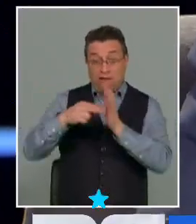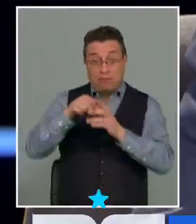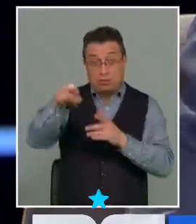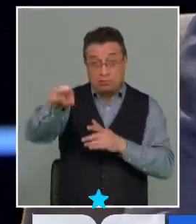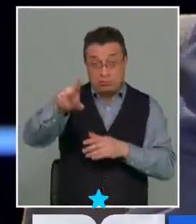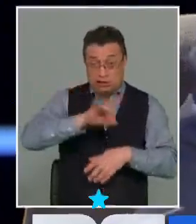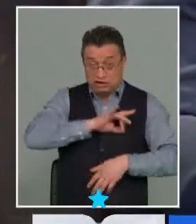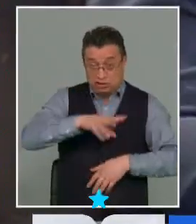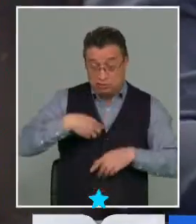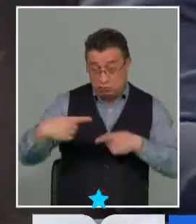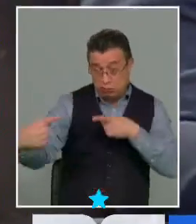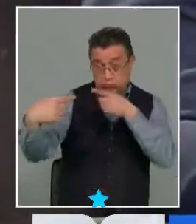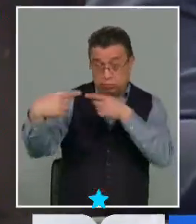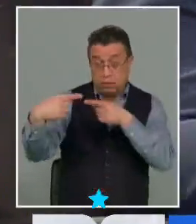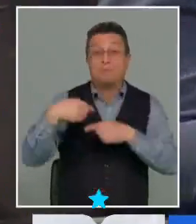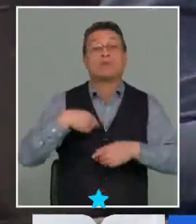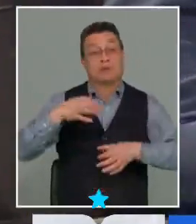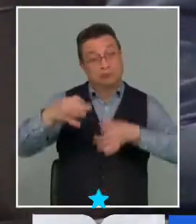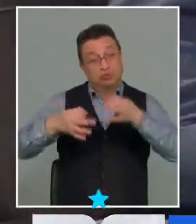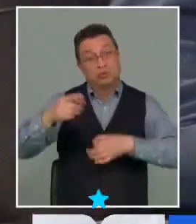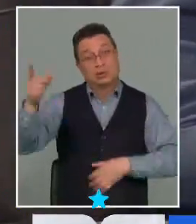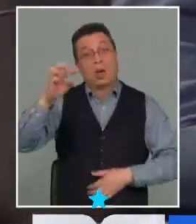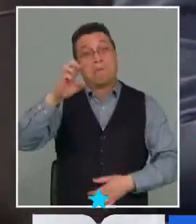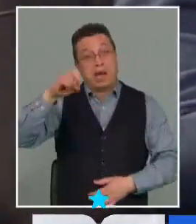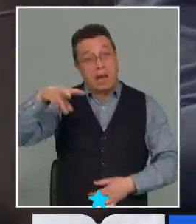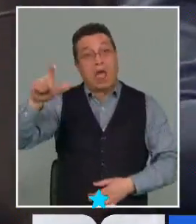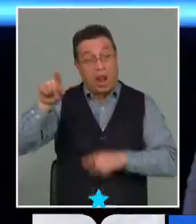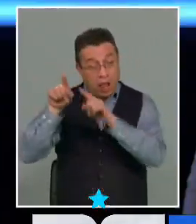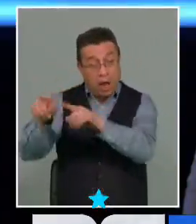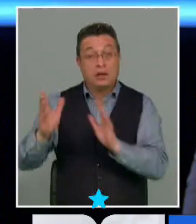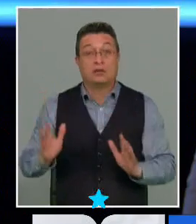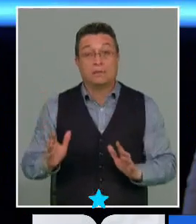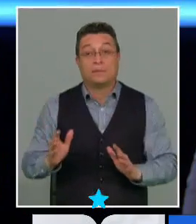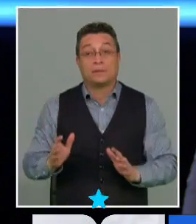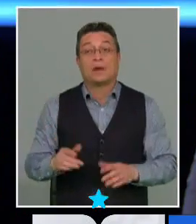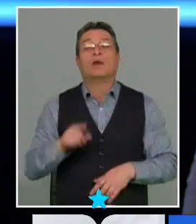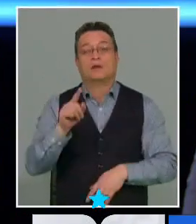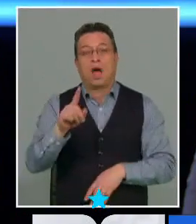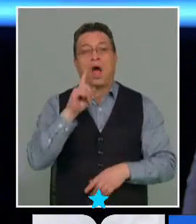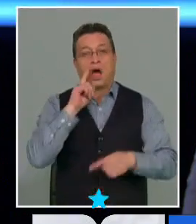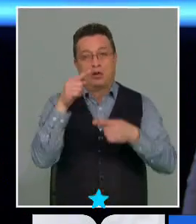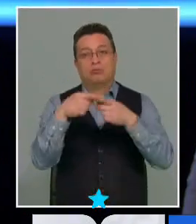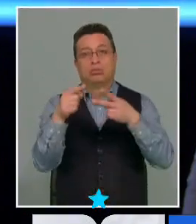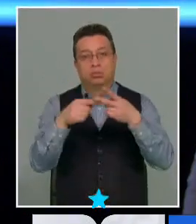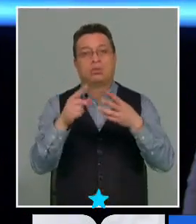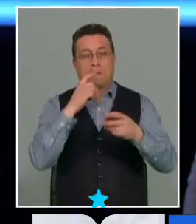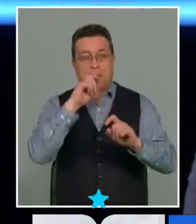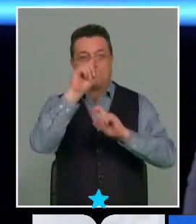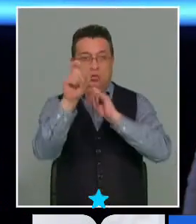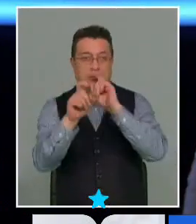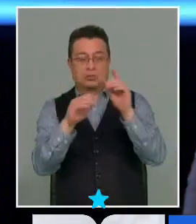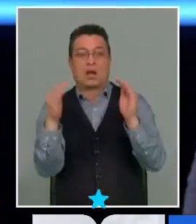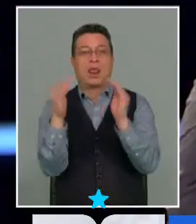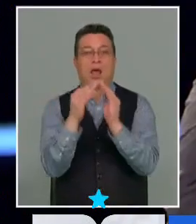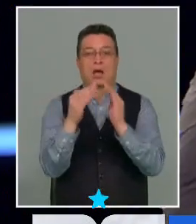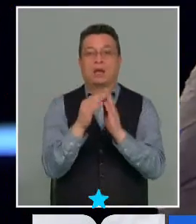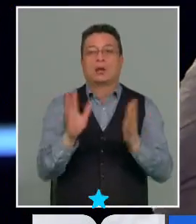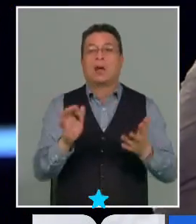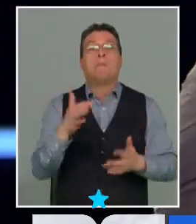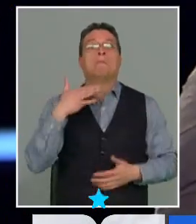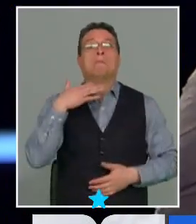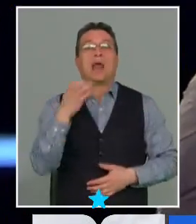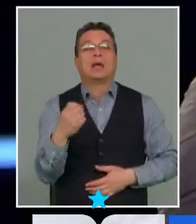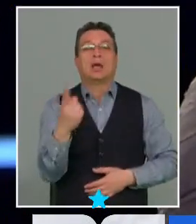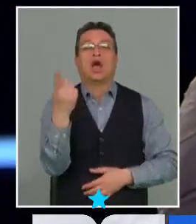indígena en el código penal tendré que encontrarme y ahí yo creo que vienen varias de las preguntas que las personas hacen en la casa entonces para qué vamos a tener